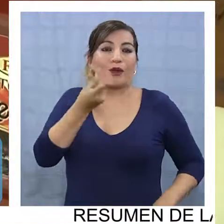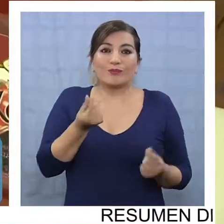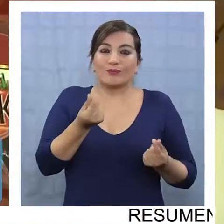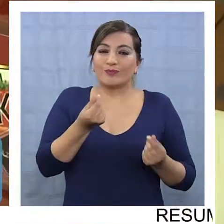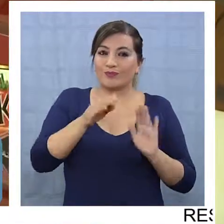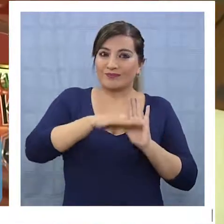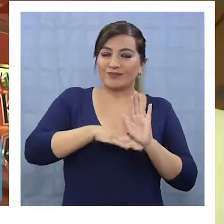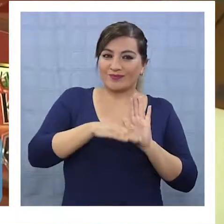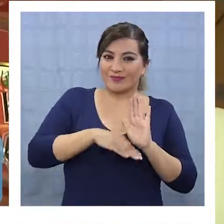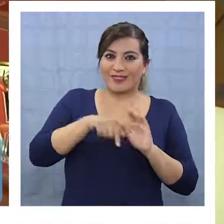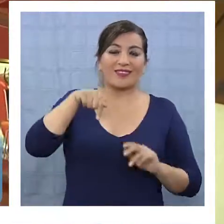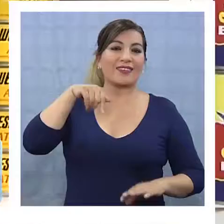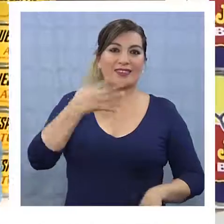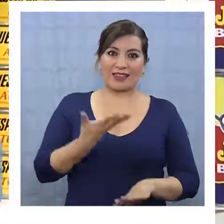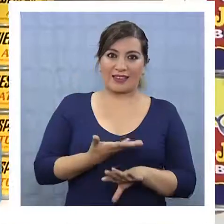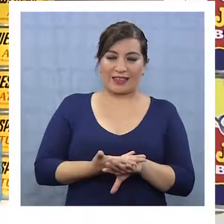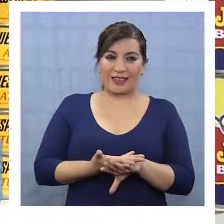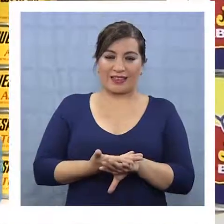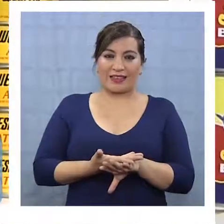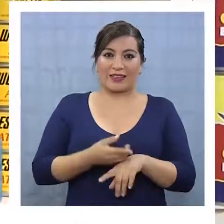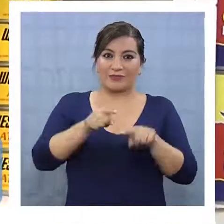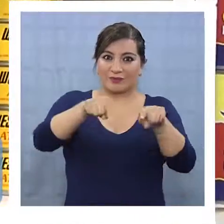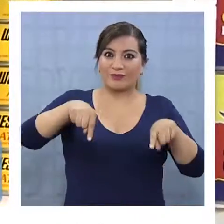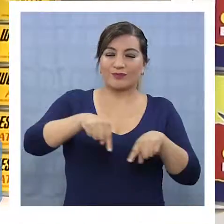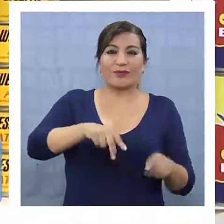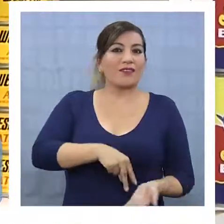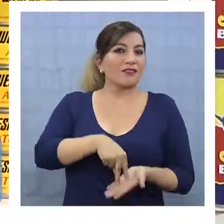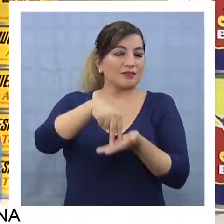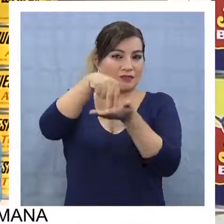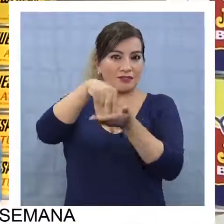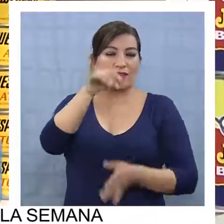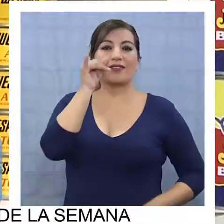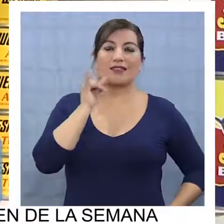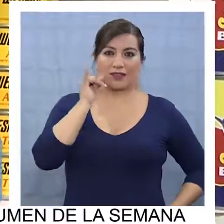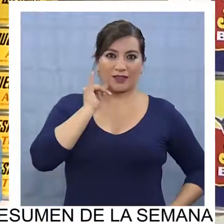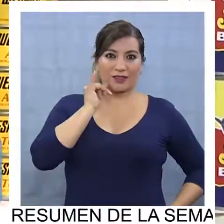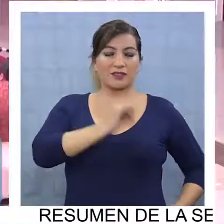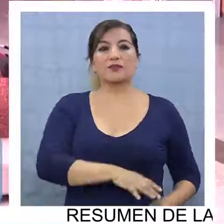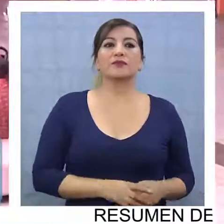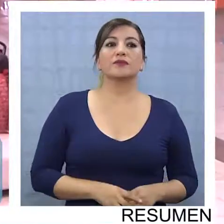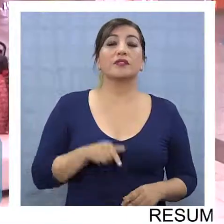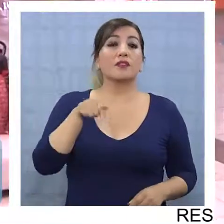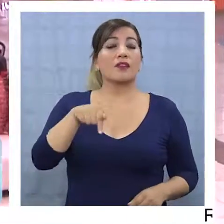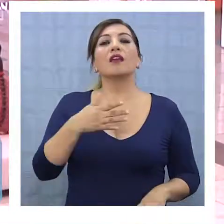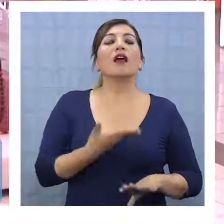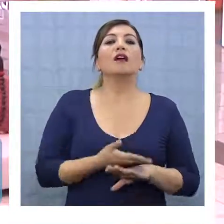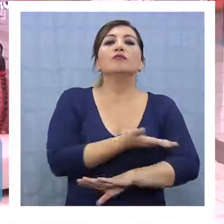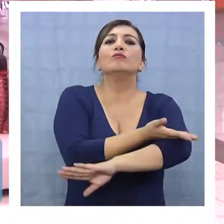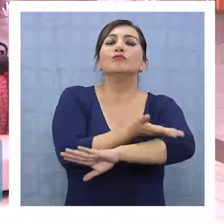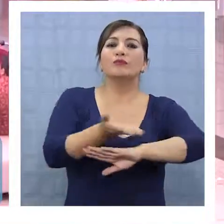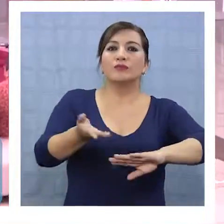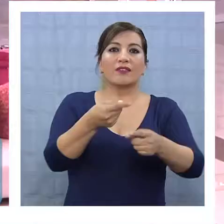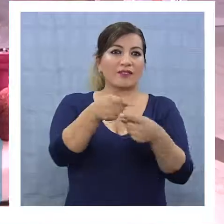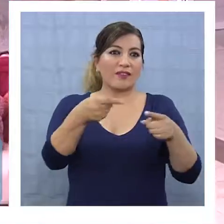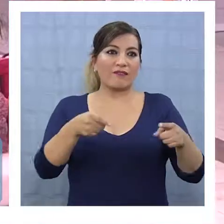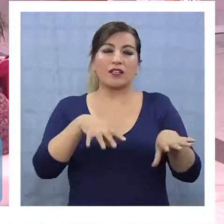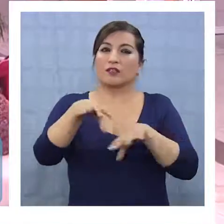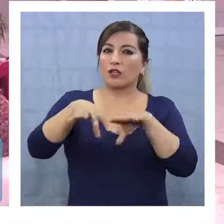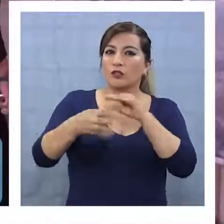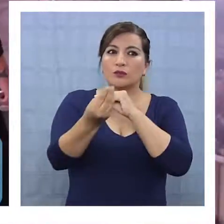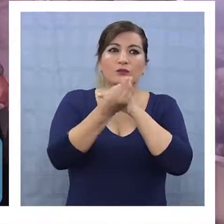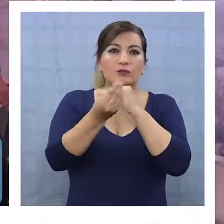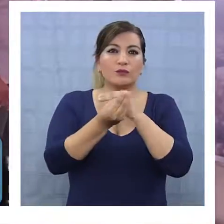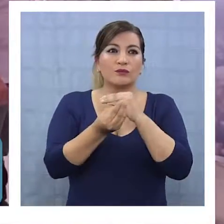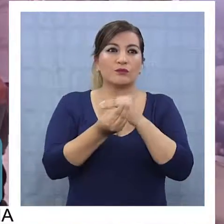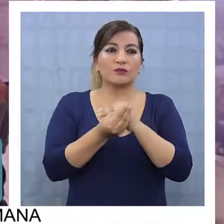las mejores ofertas y promociones en las tiendas y los módulos de la zona franca de Iquique, en donde se ofrecen una serie